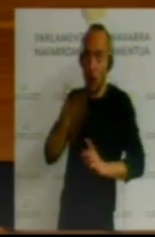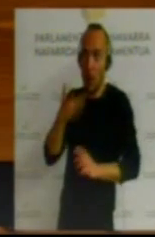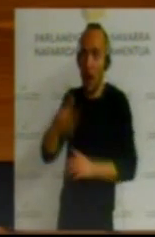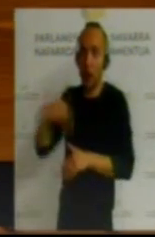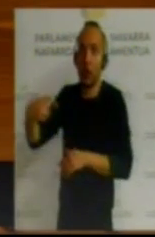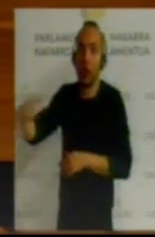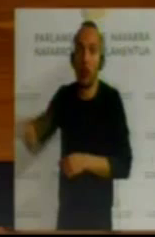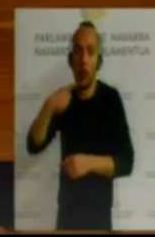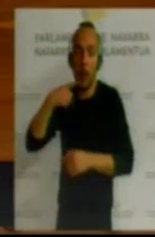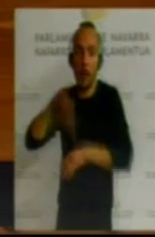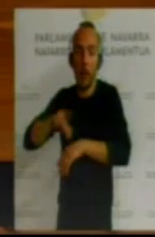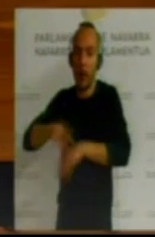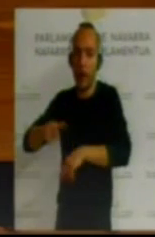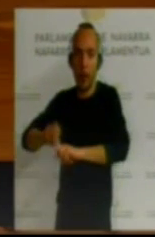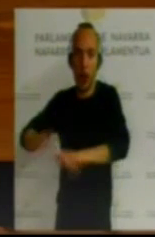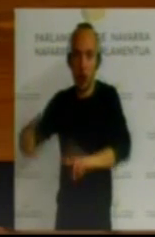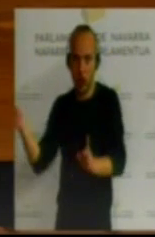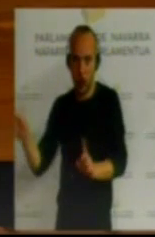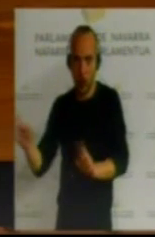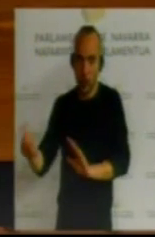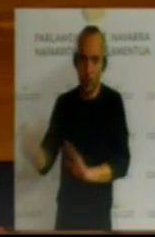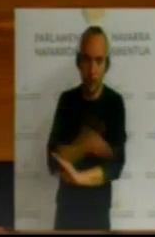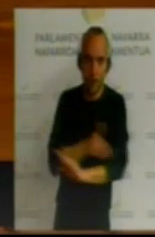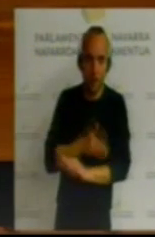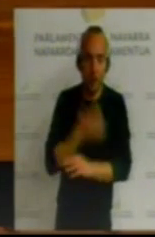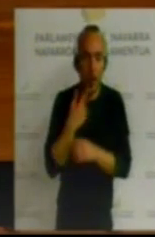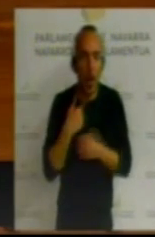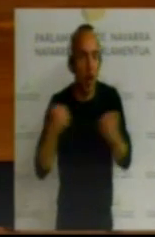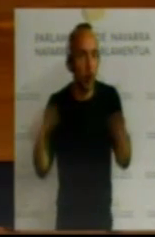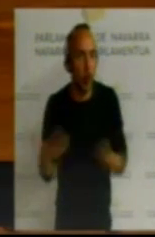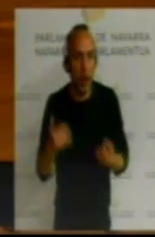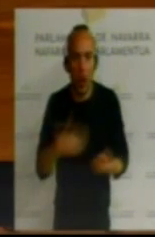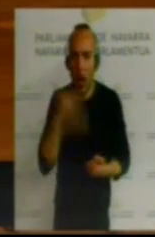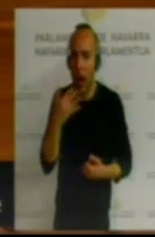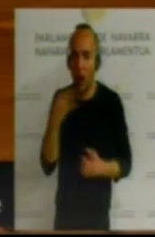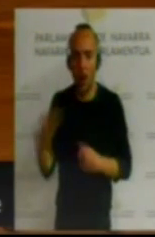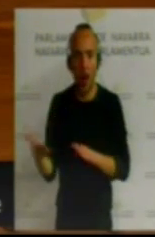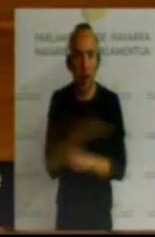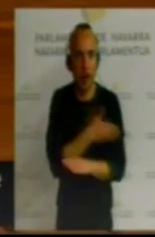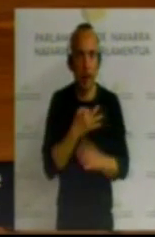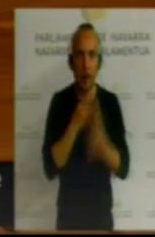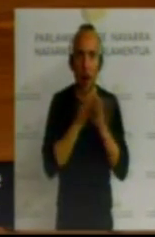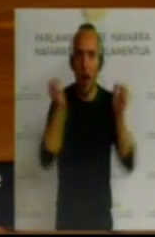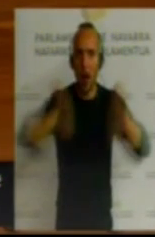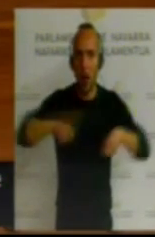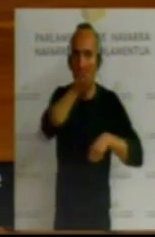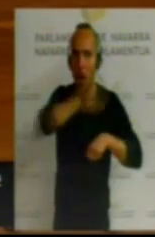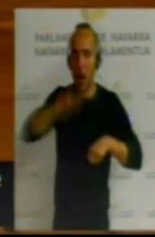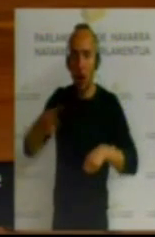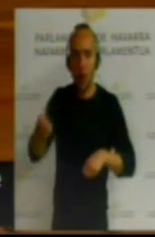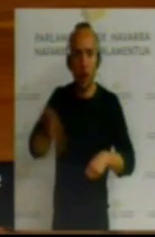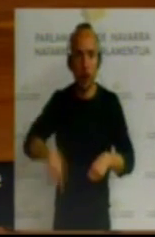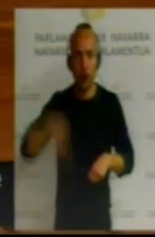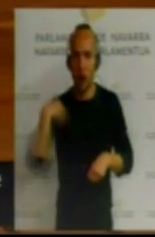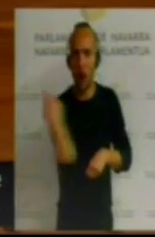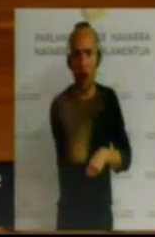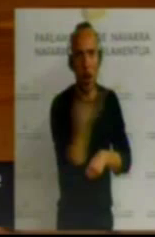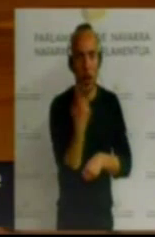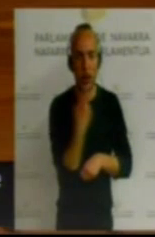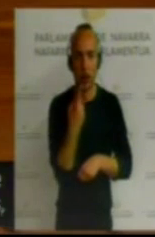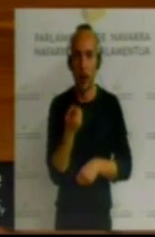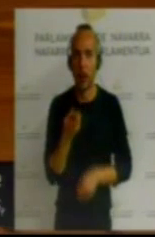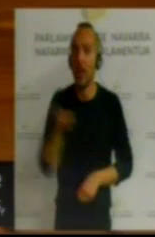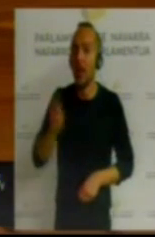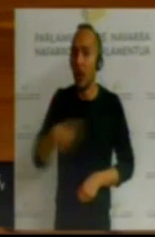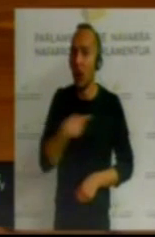Para cualquier actuación se debe contar con el acuerdo de todos los profesionales implicados, con las